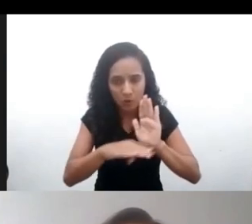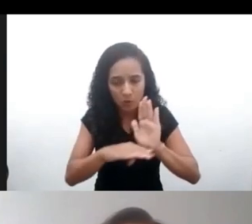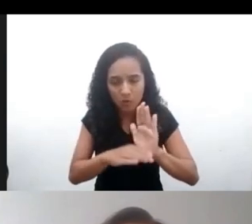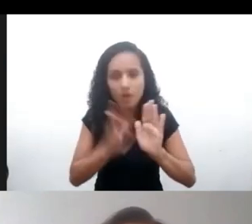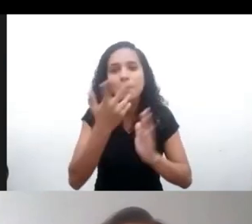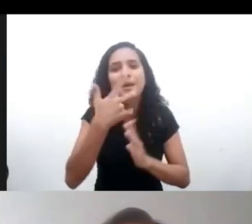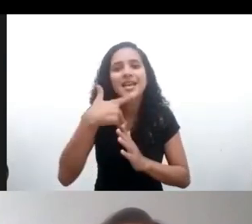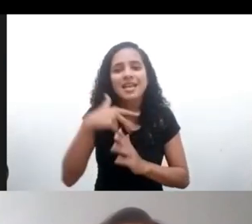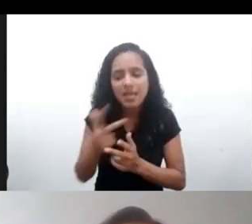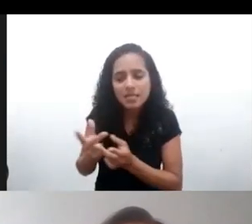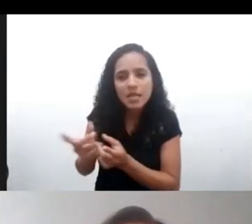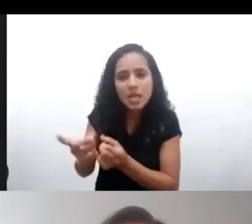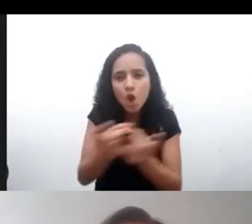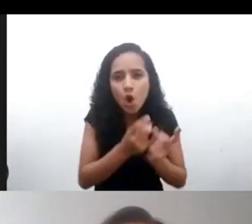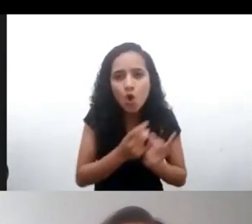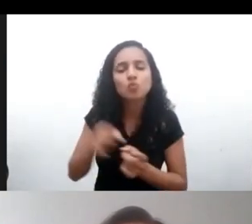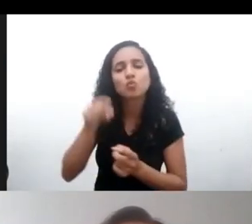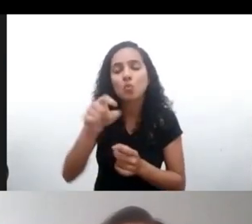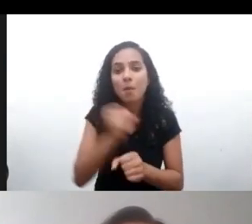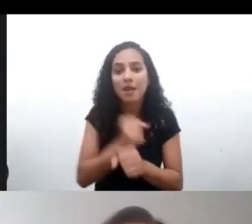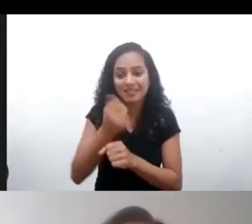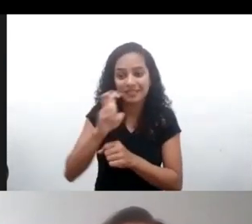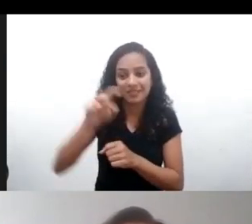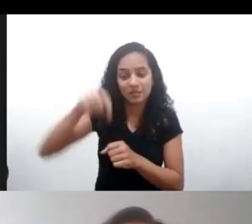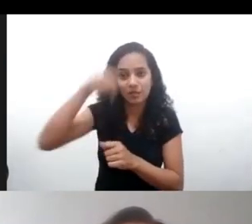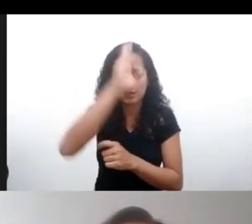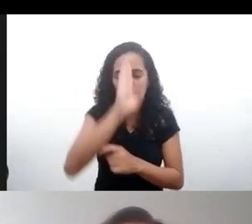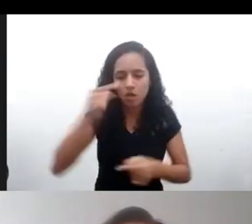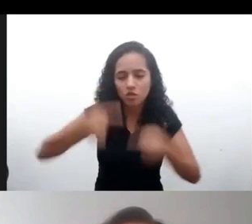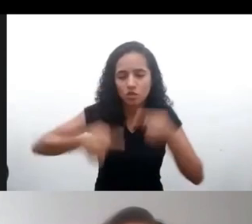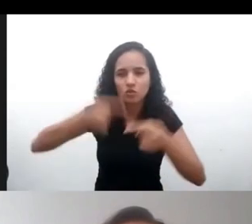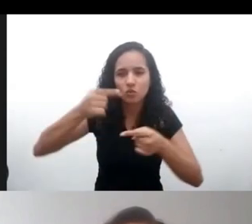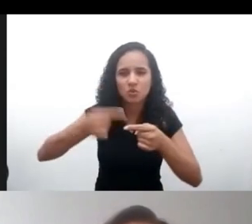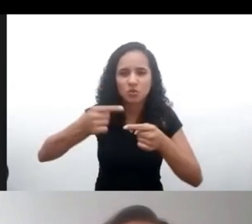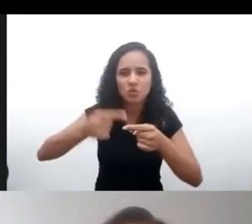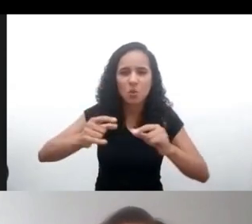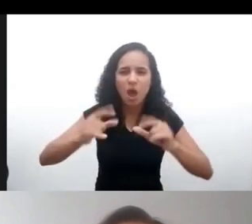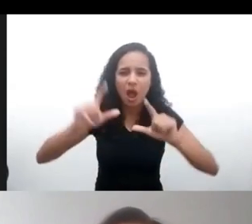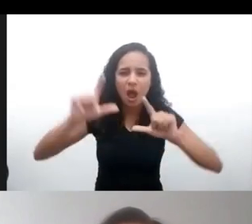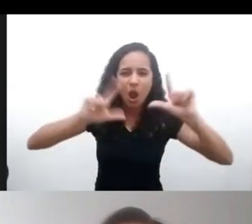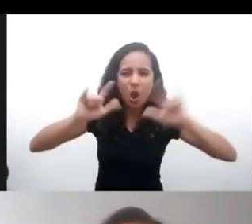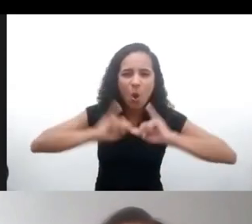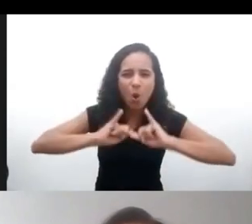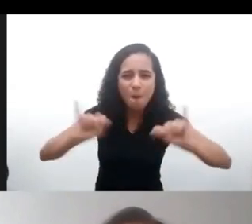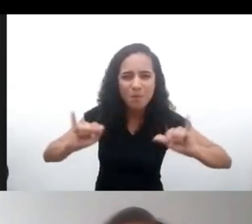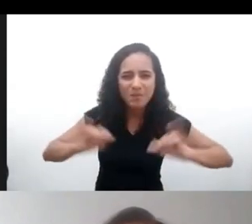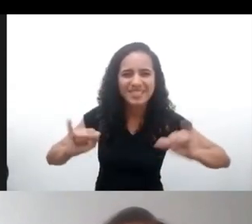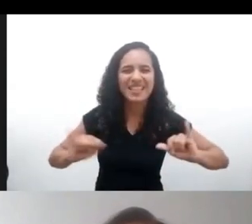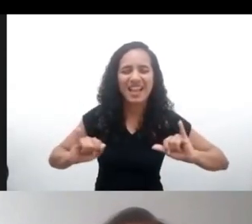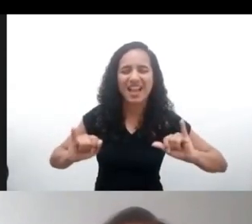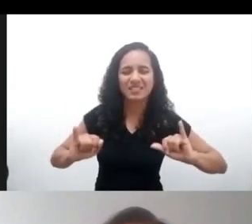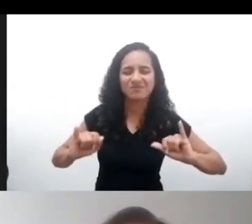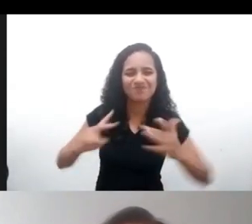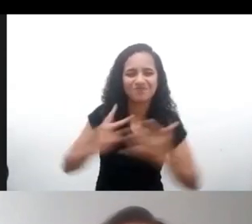programa Niñez y Consumo que completa 15 años de actuación en Brasil discutiendo la explotación